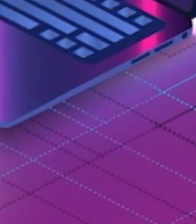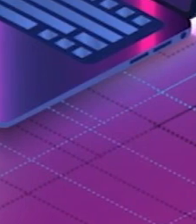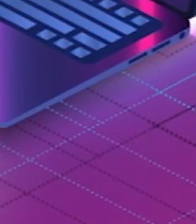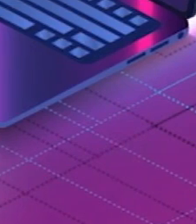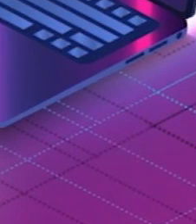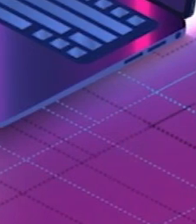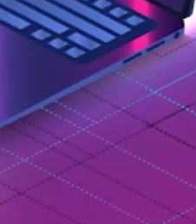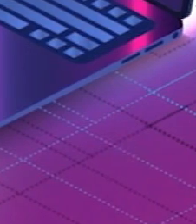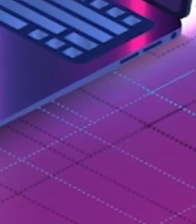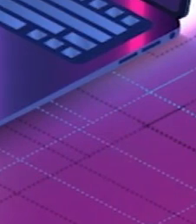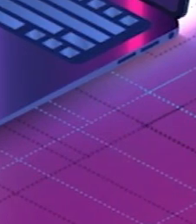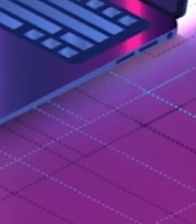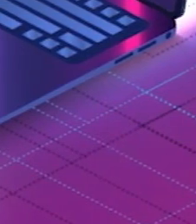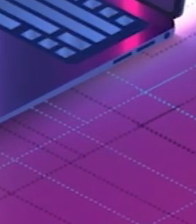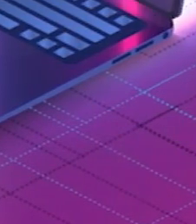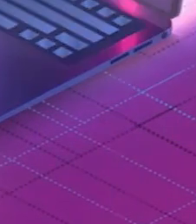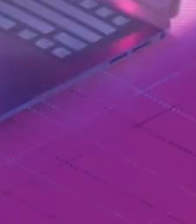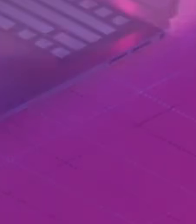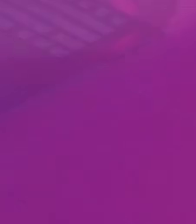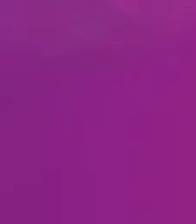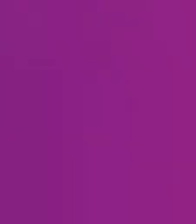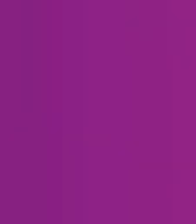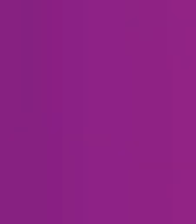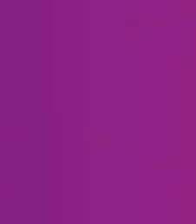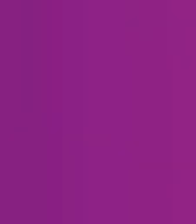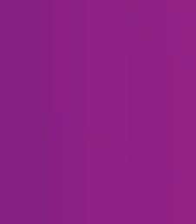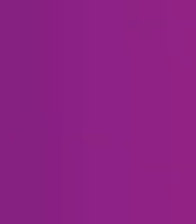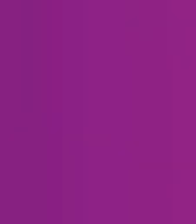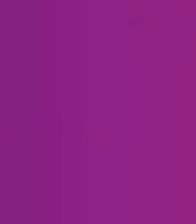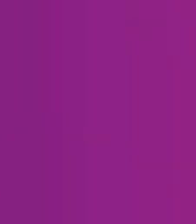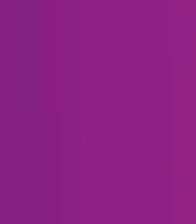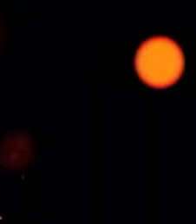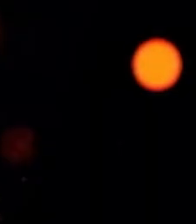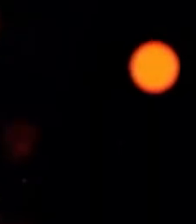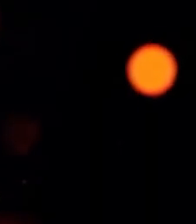popularpensiones.fi.cr. Popular Pensiones.